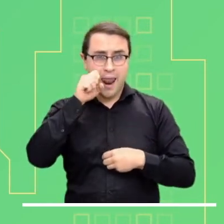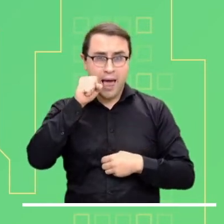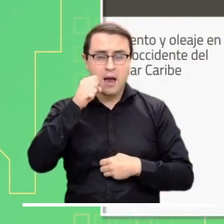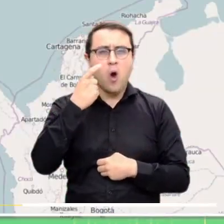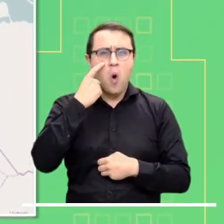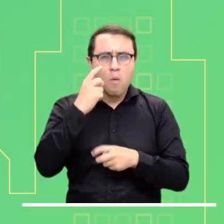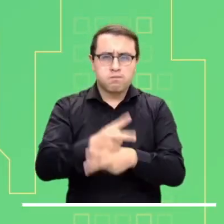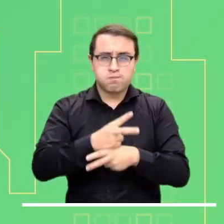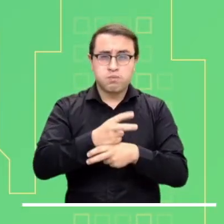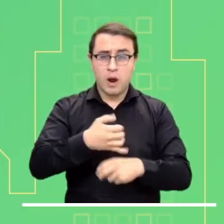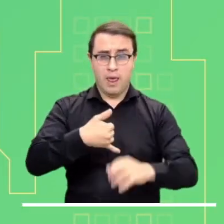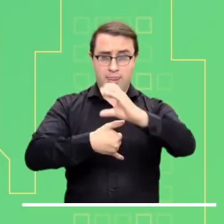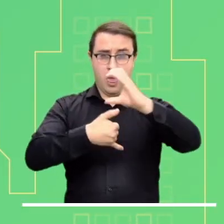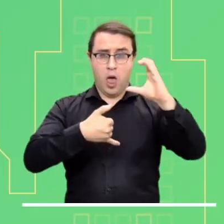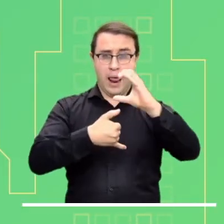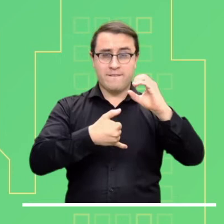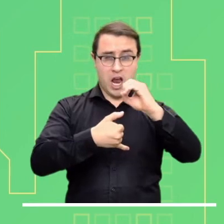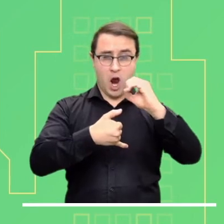Cundinamarca y Cauca.